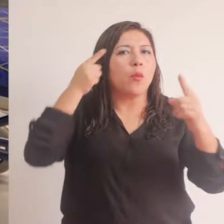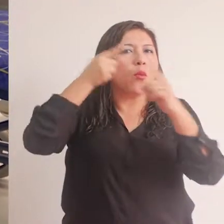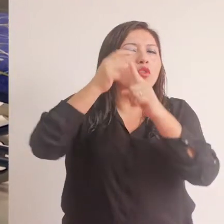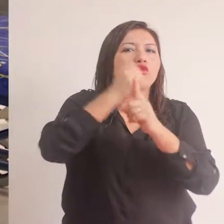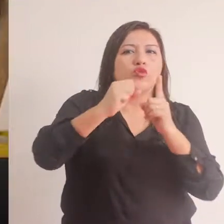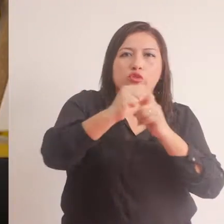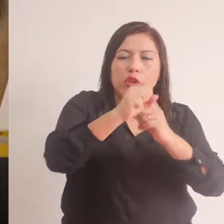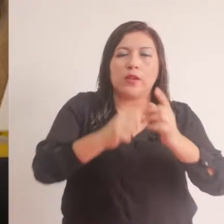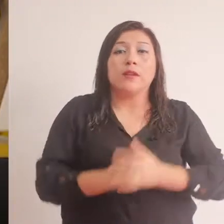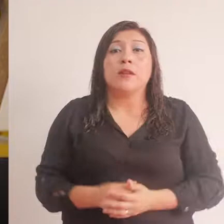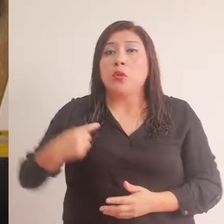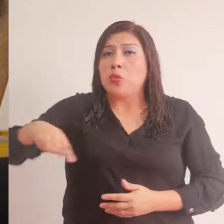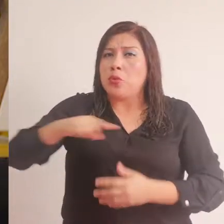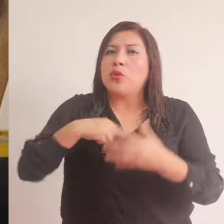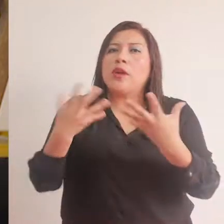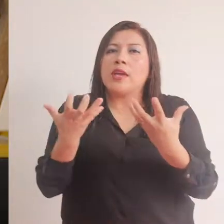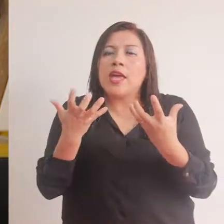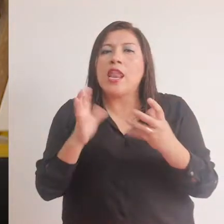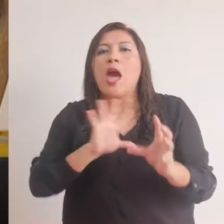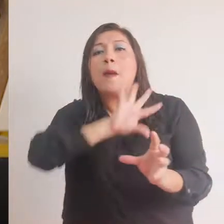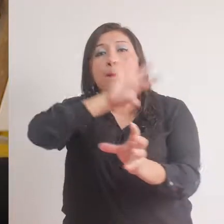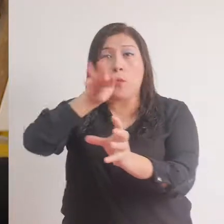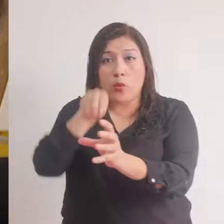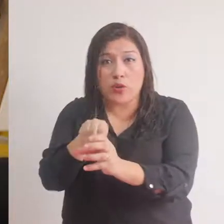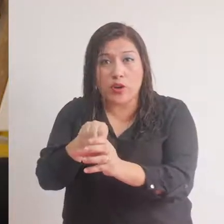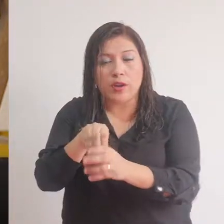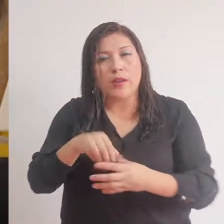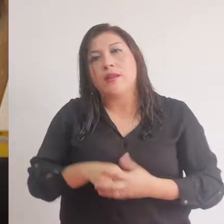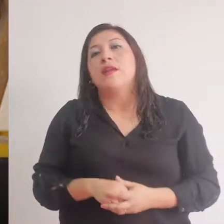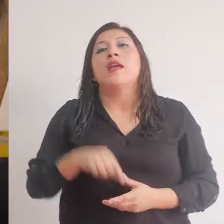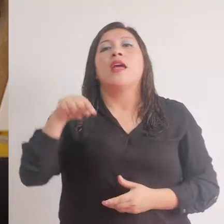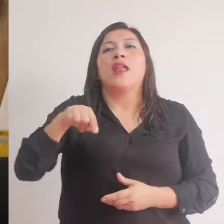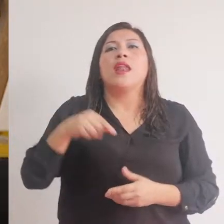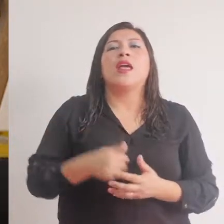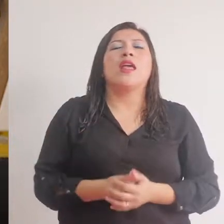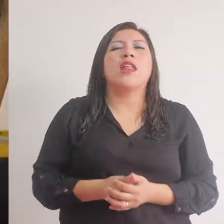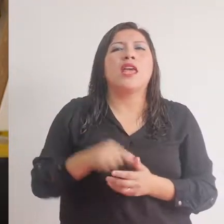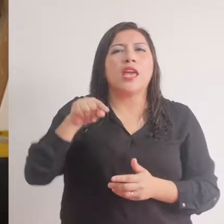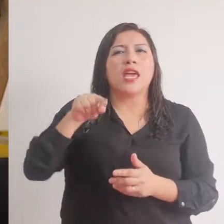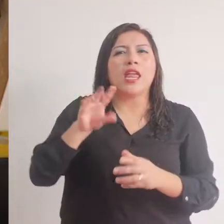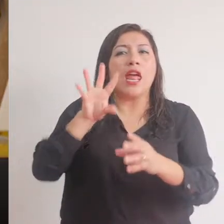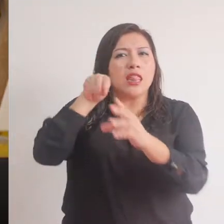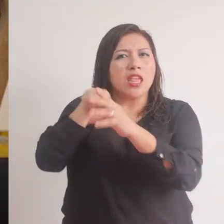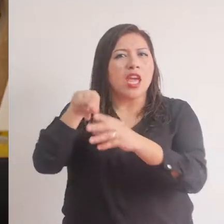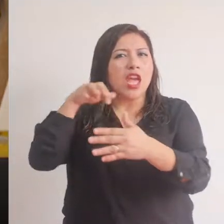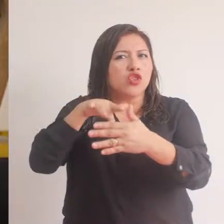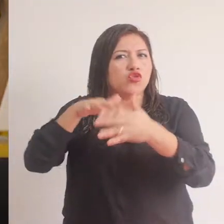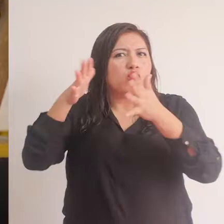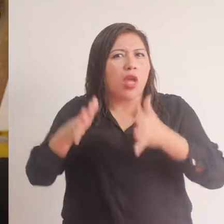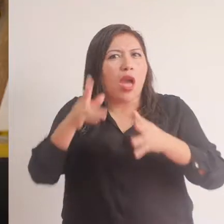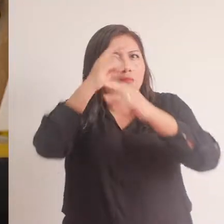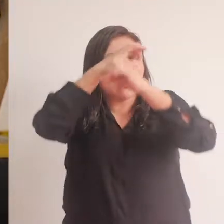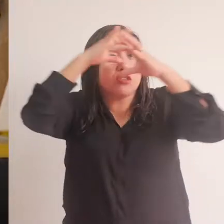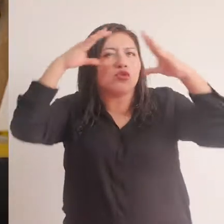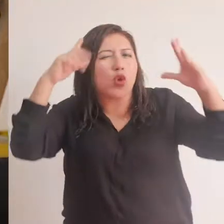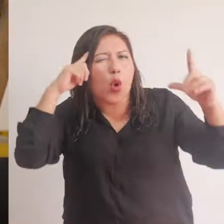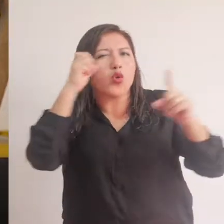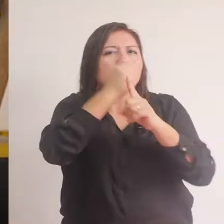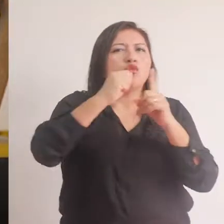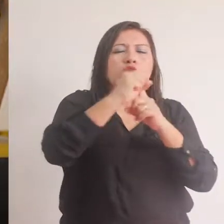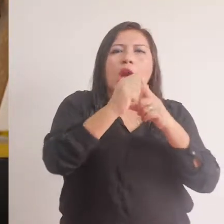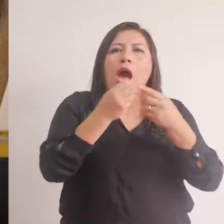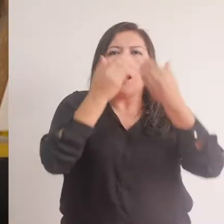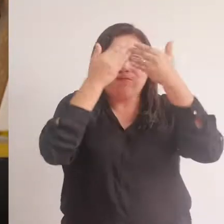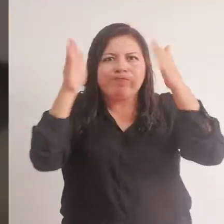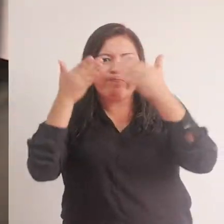con propósito o sociales. Queremos incorporar en el mindset del estudiante esta visión social